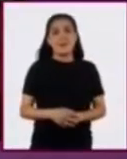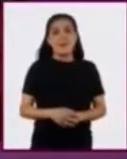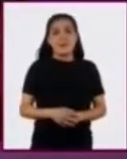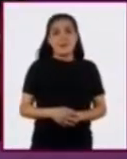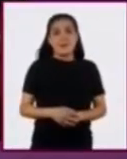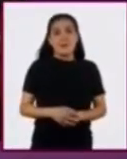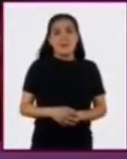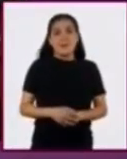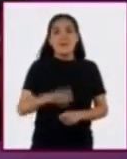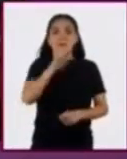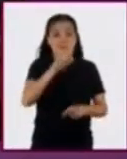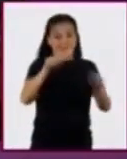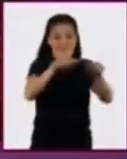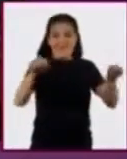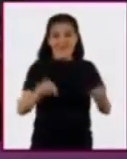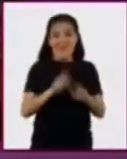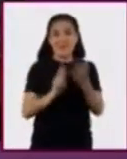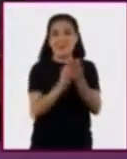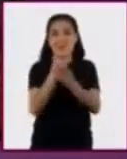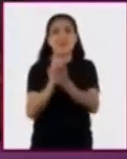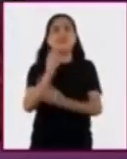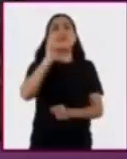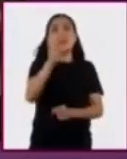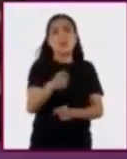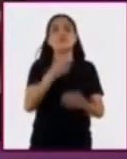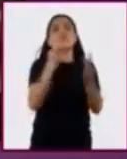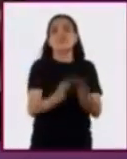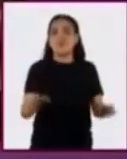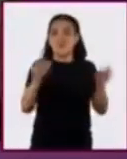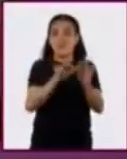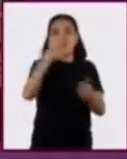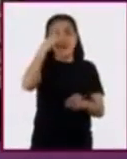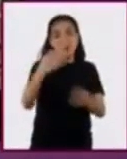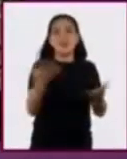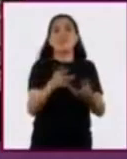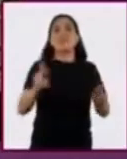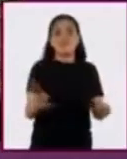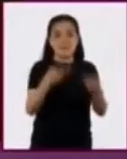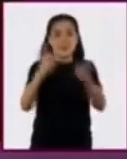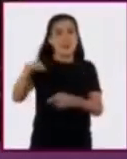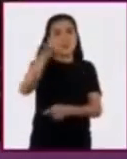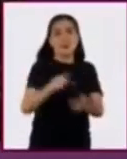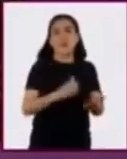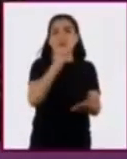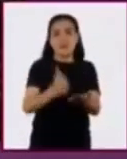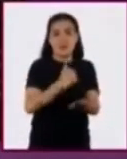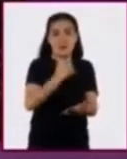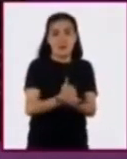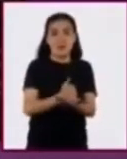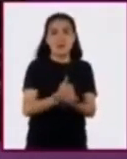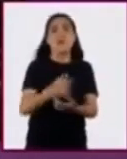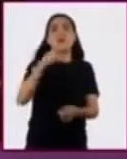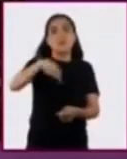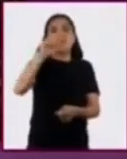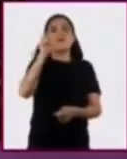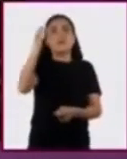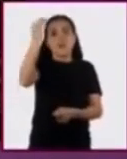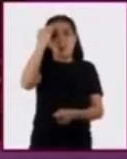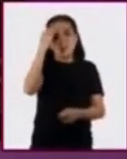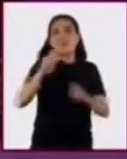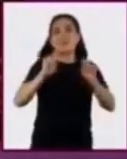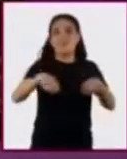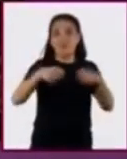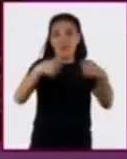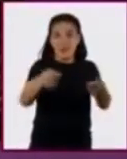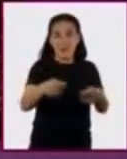Las chinampas siguen siendo una importante fuente de abasto para la ciudad por el conocimiento tradicional